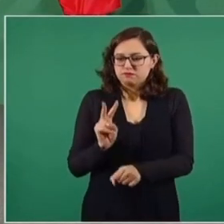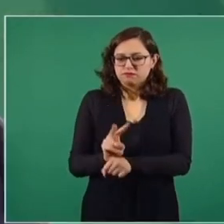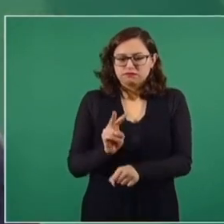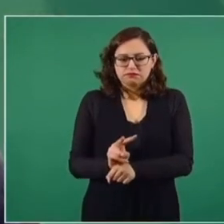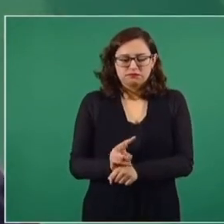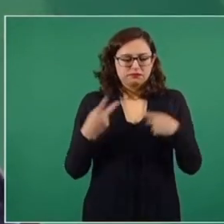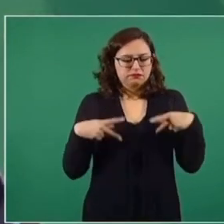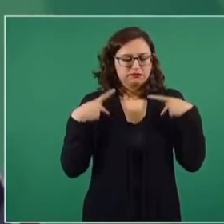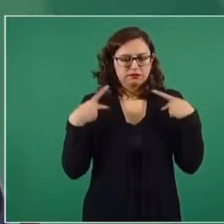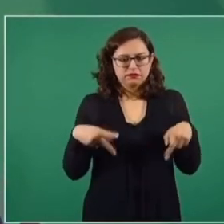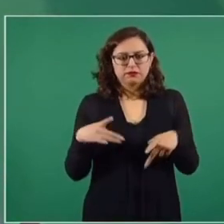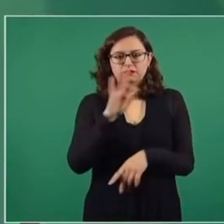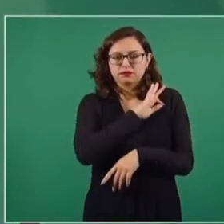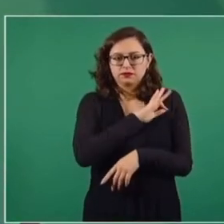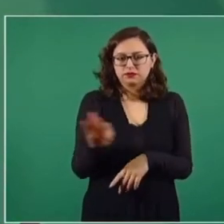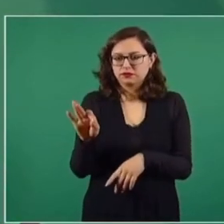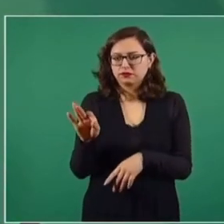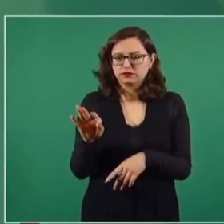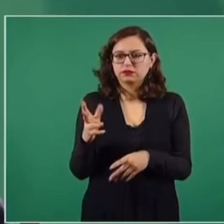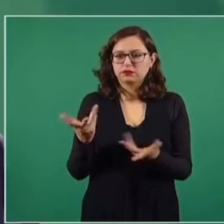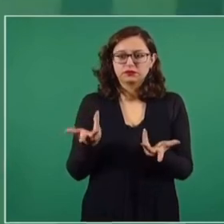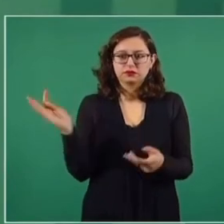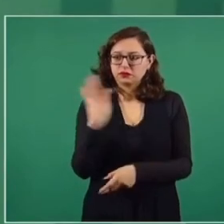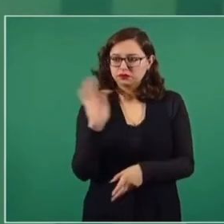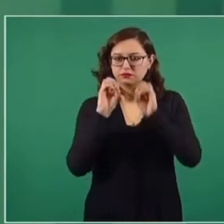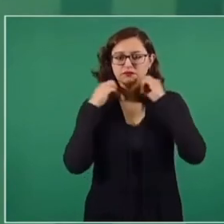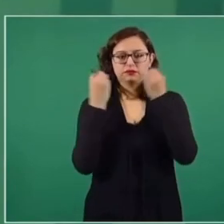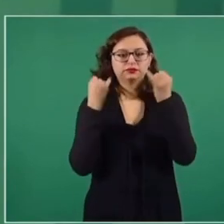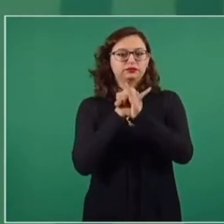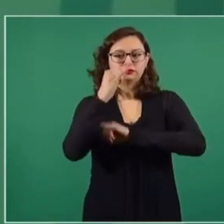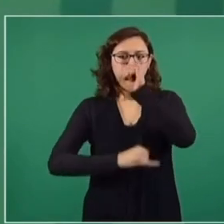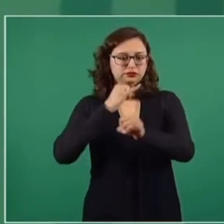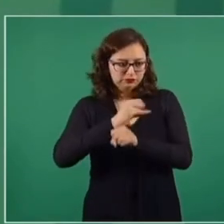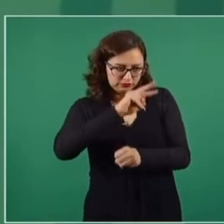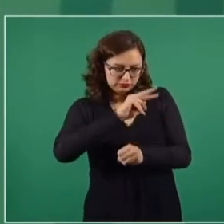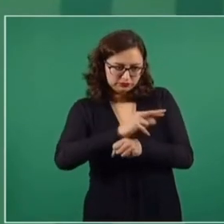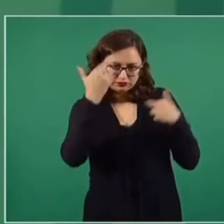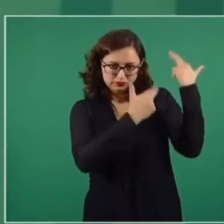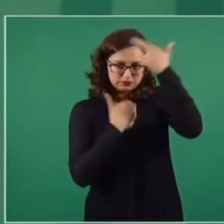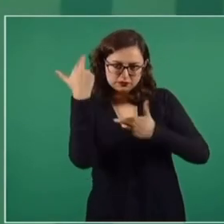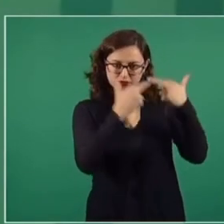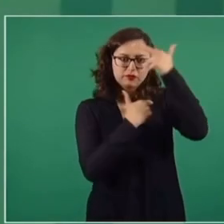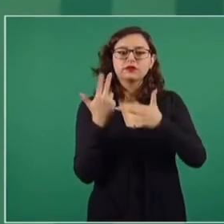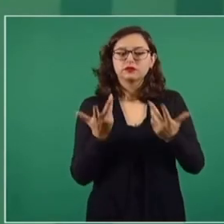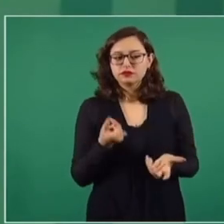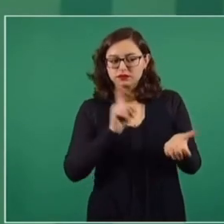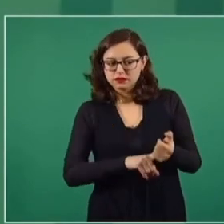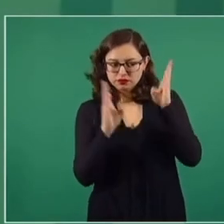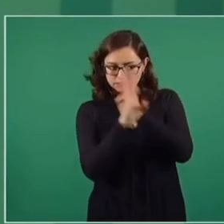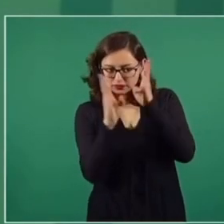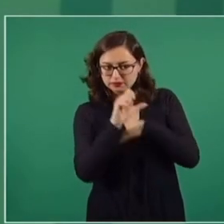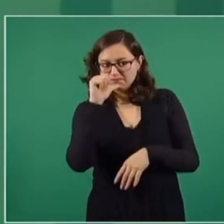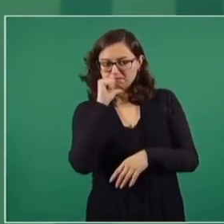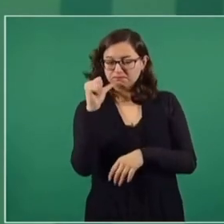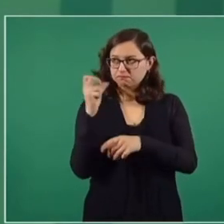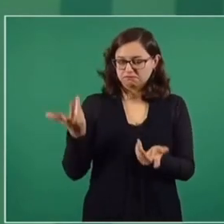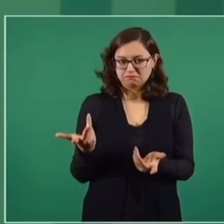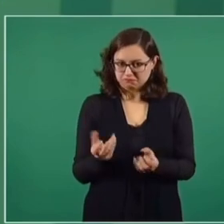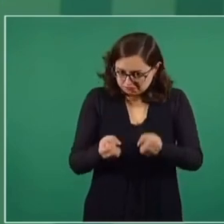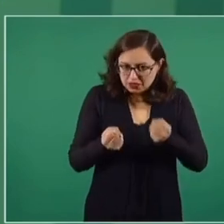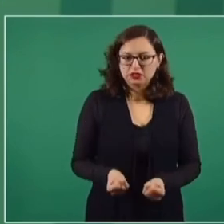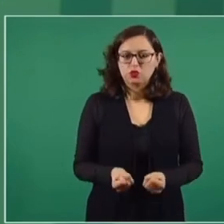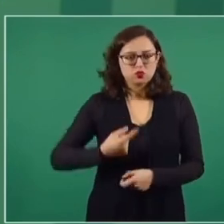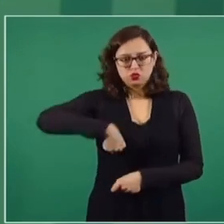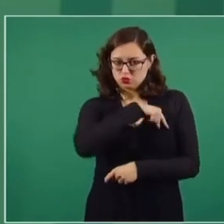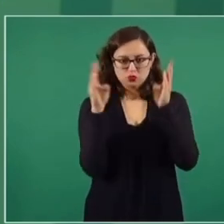revisar organismos internacionales para que se certifique que en el gobierno